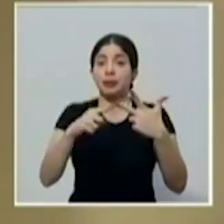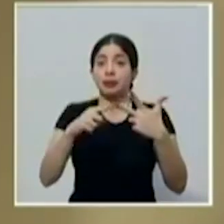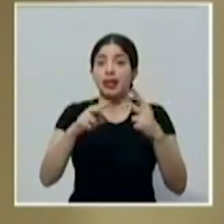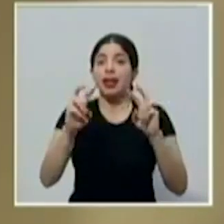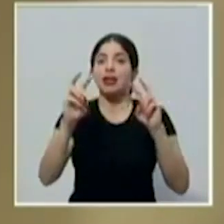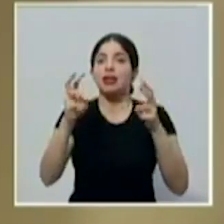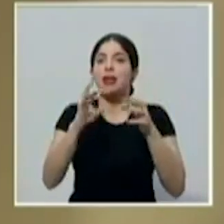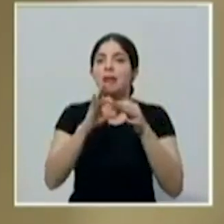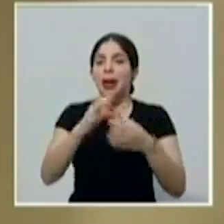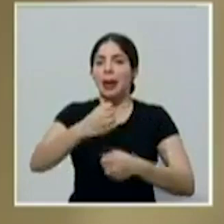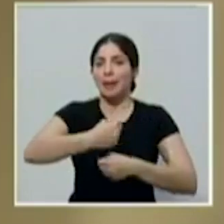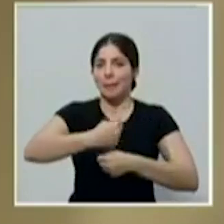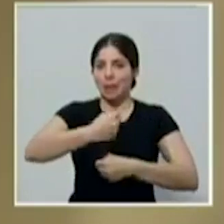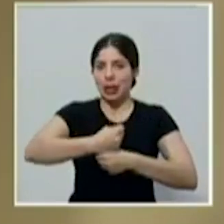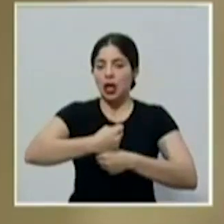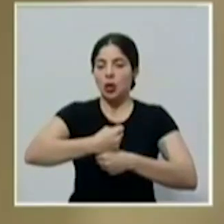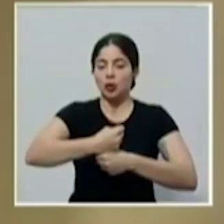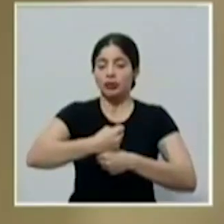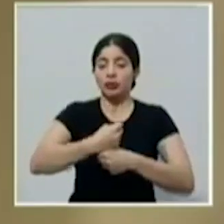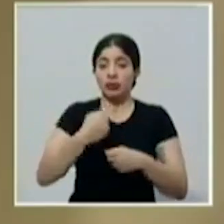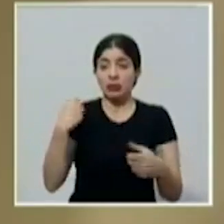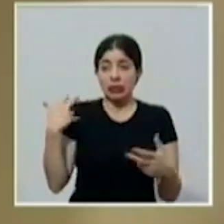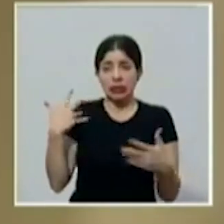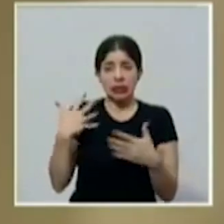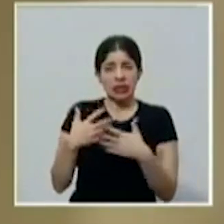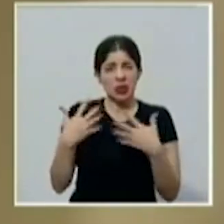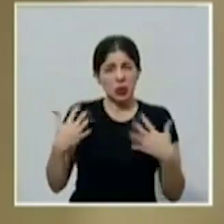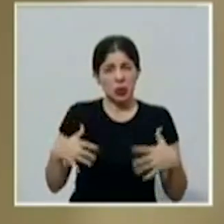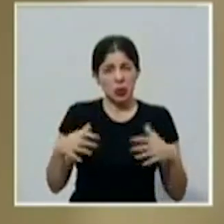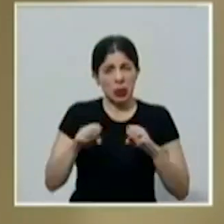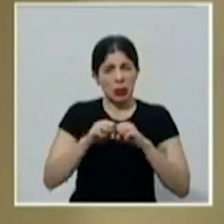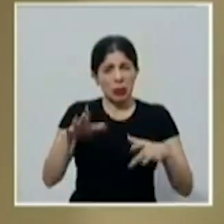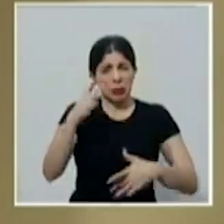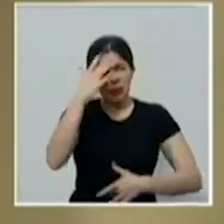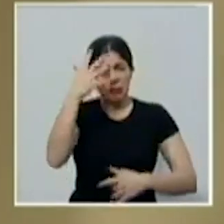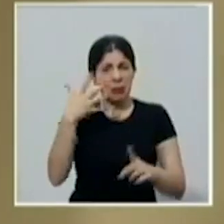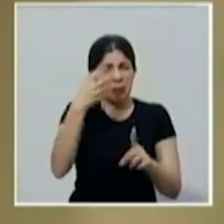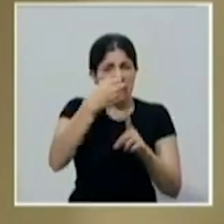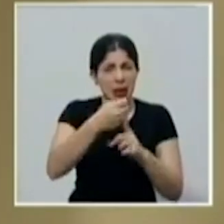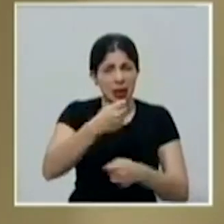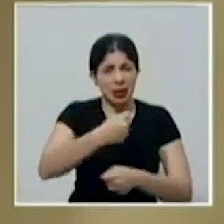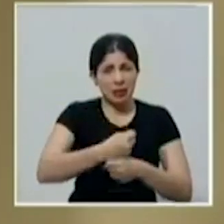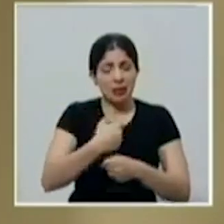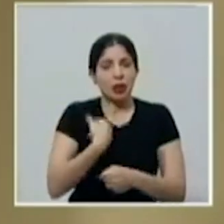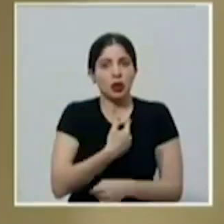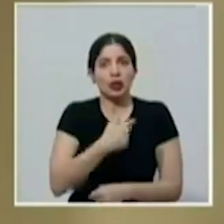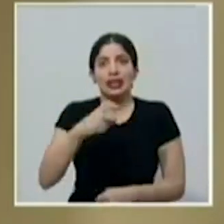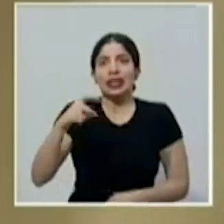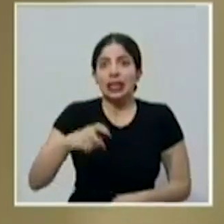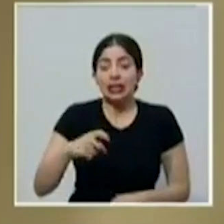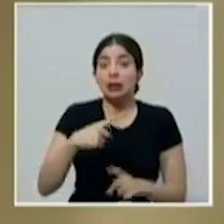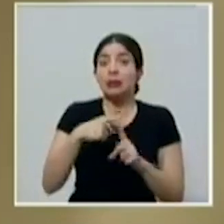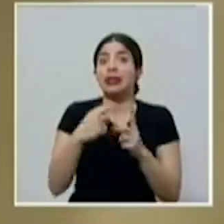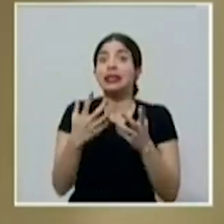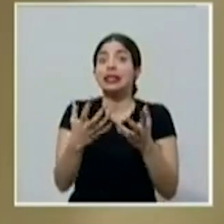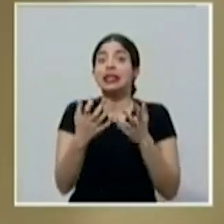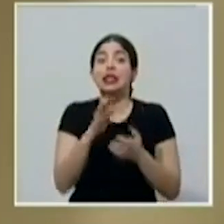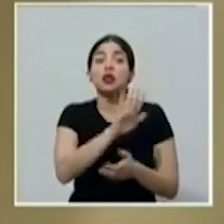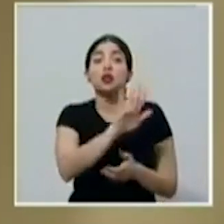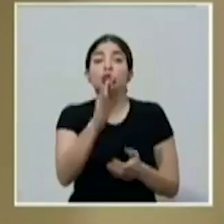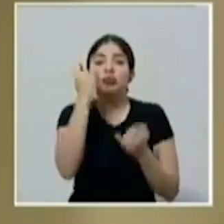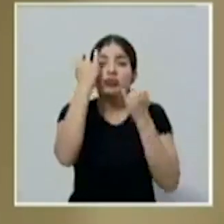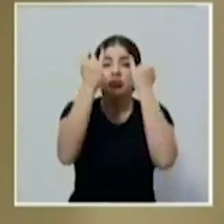temas relativos al empleo. Los impactos tremendos que esta pandemia ha tenido en el empleo. Necesitamos y queremos recoger esas